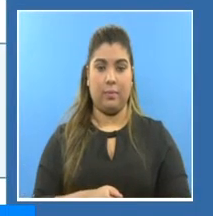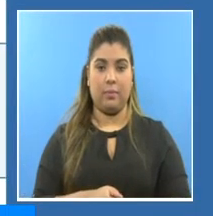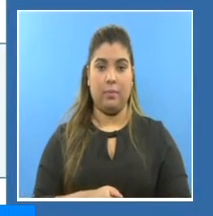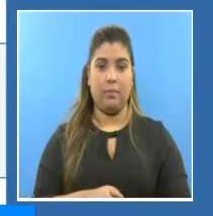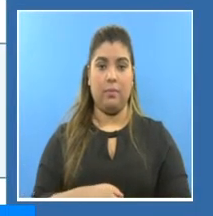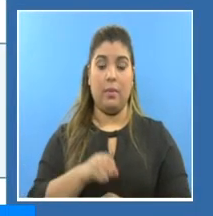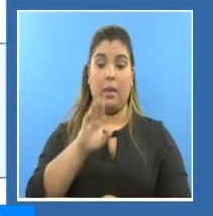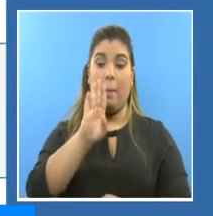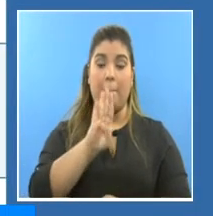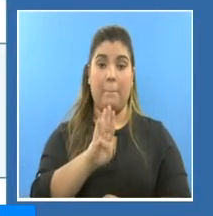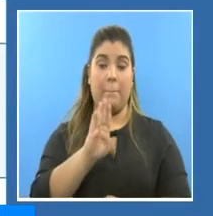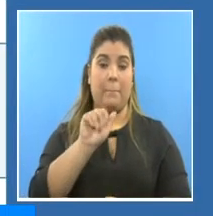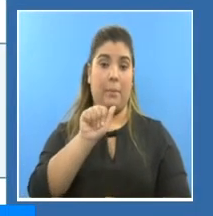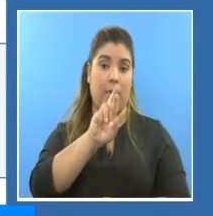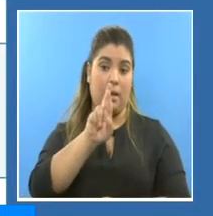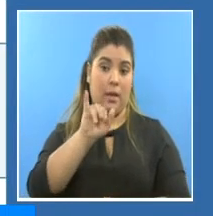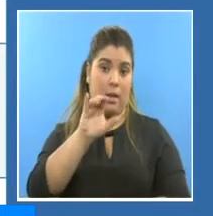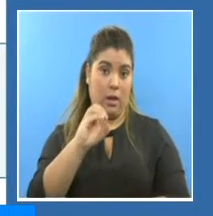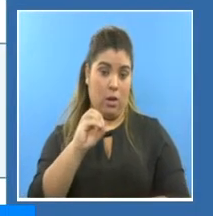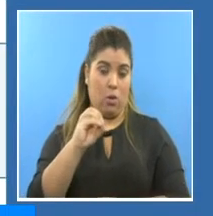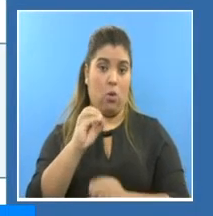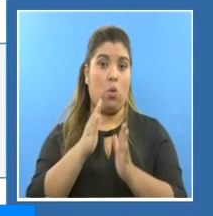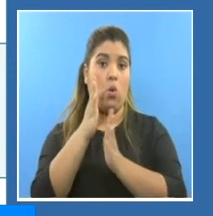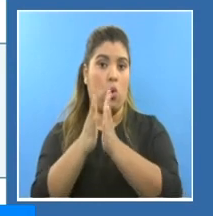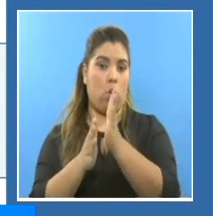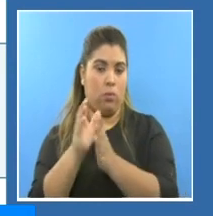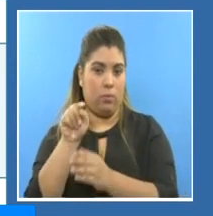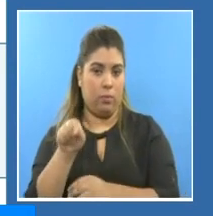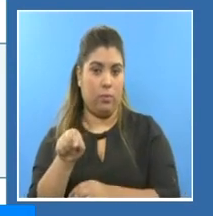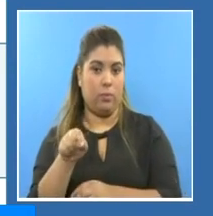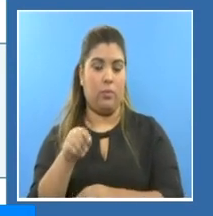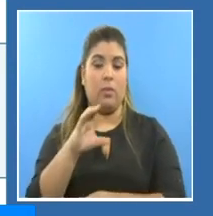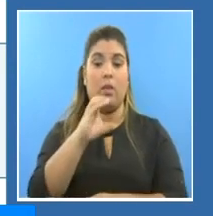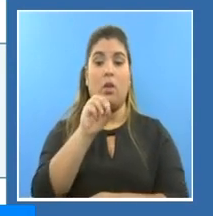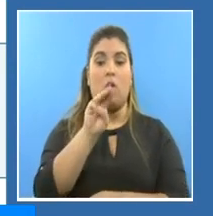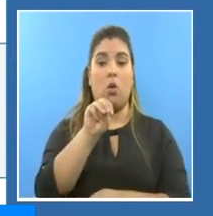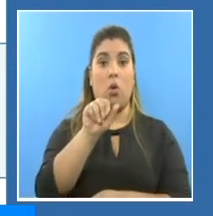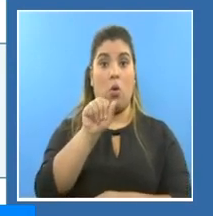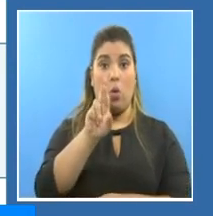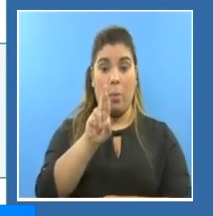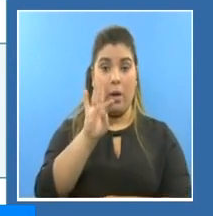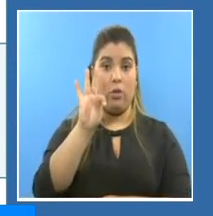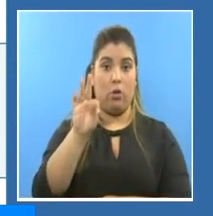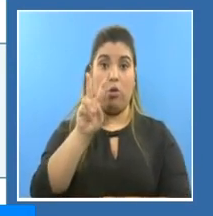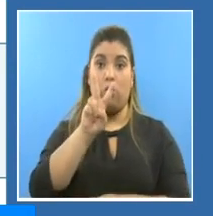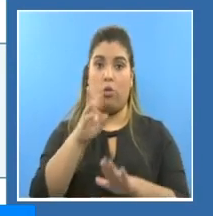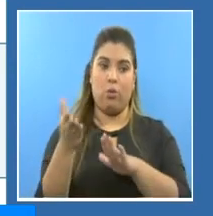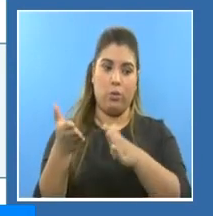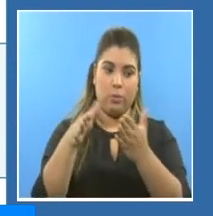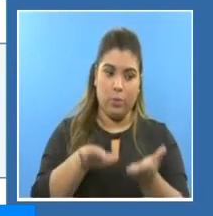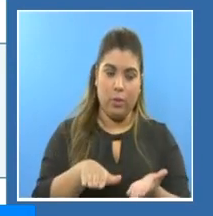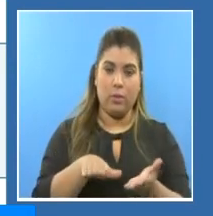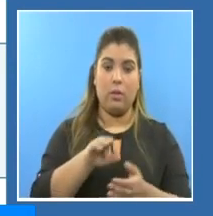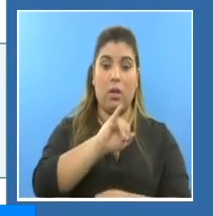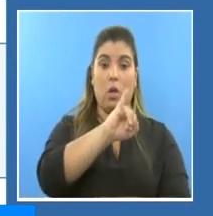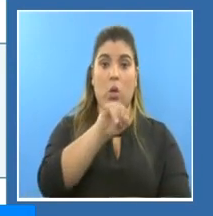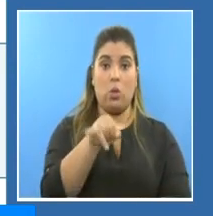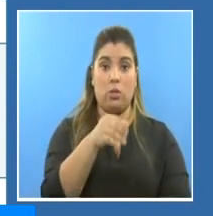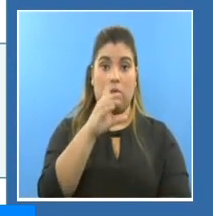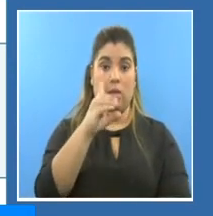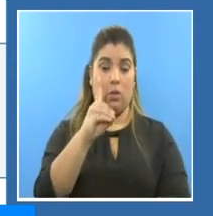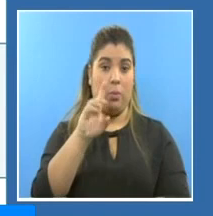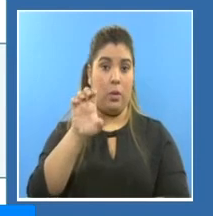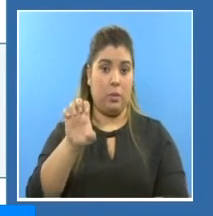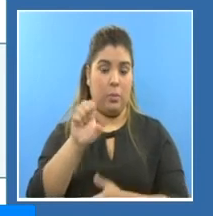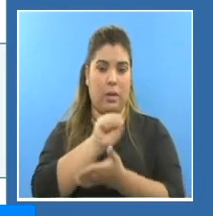Barrio Colón, en La Chorrera, El Coco, Omar Torrijos, dos defunciones, José Domingo